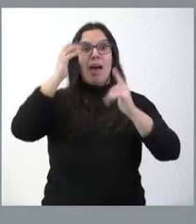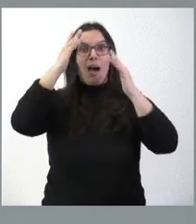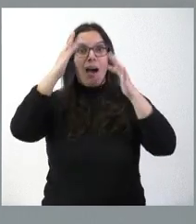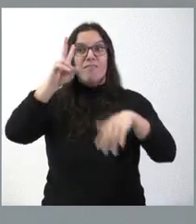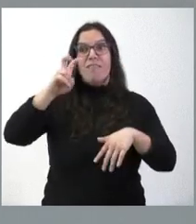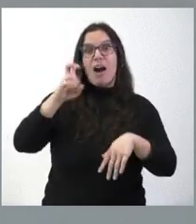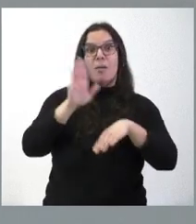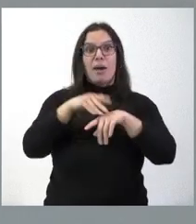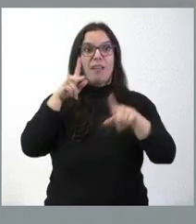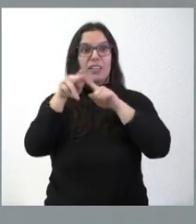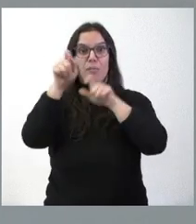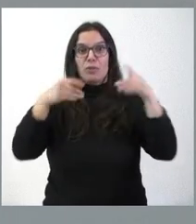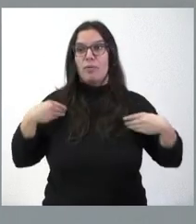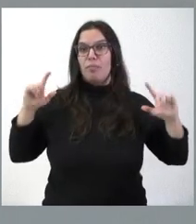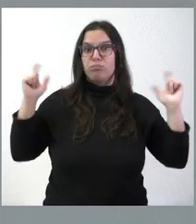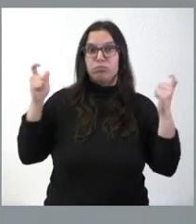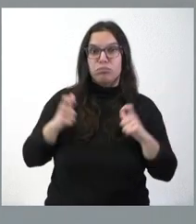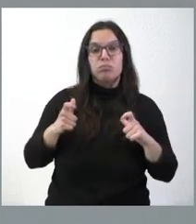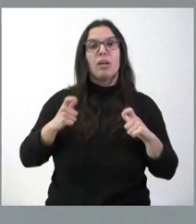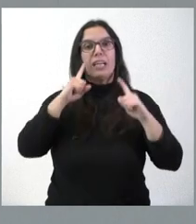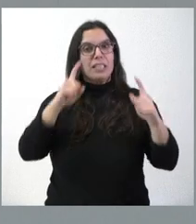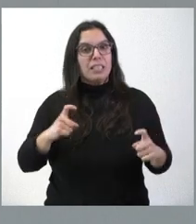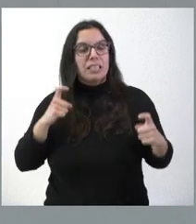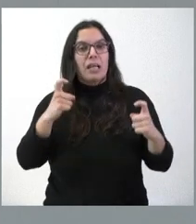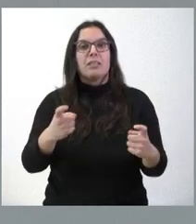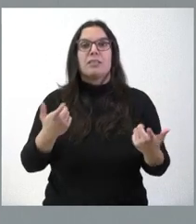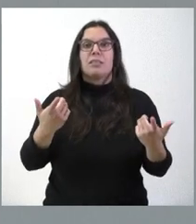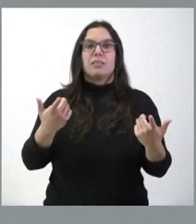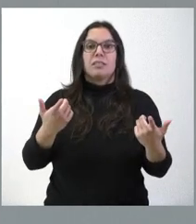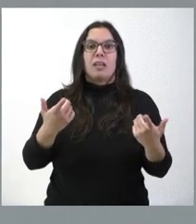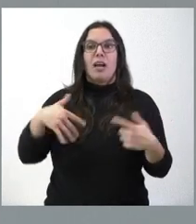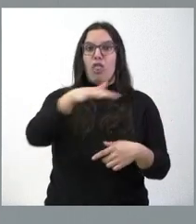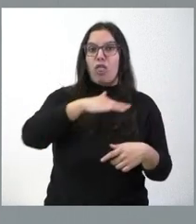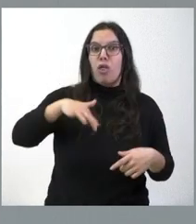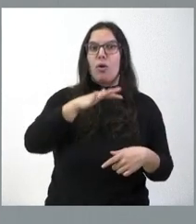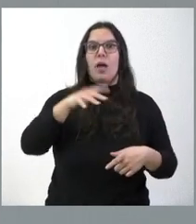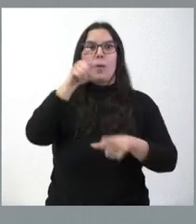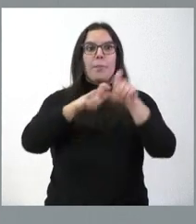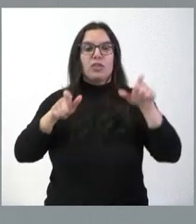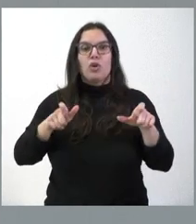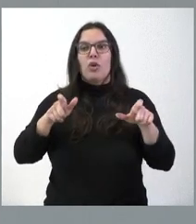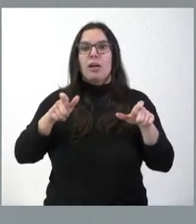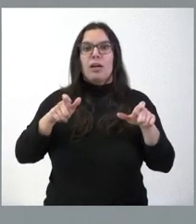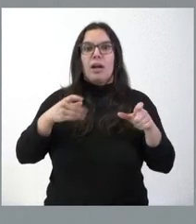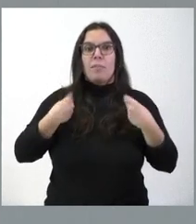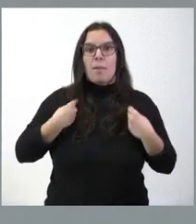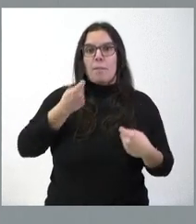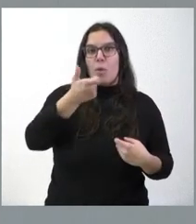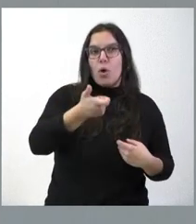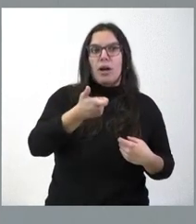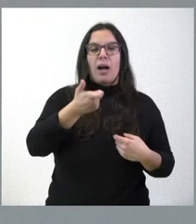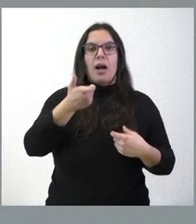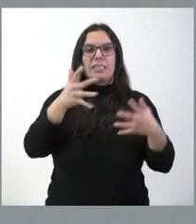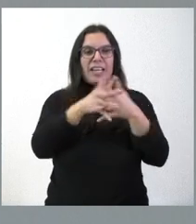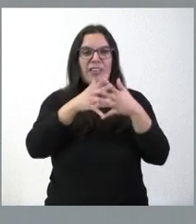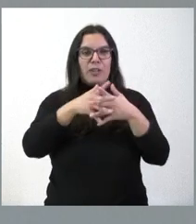luchar contra la despoblación, que descubriríamos que determinadas zonas que tenían especiales problemas de infraestructuras, de fijar